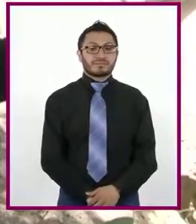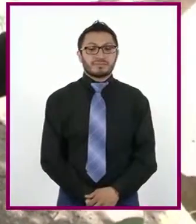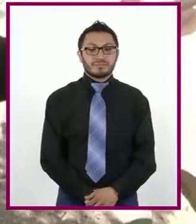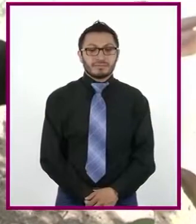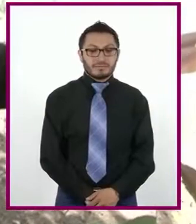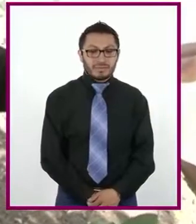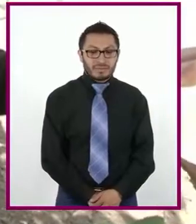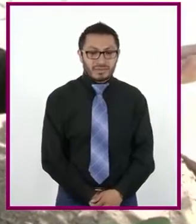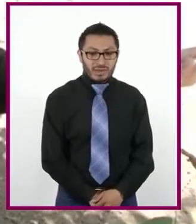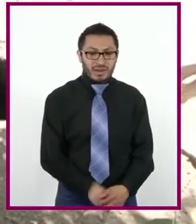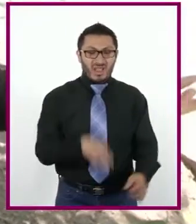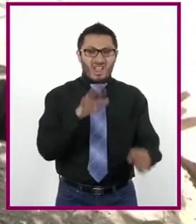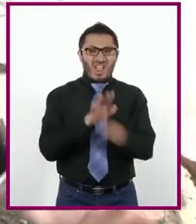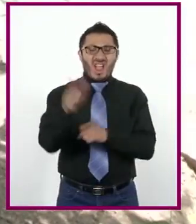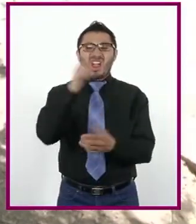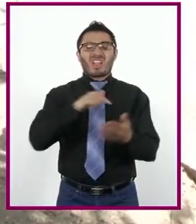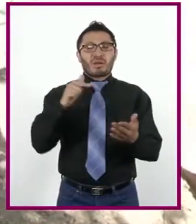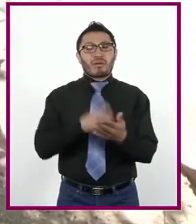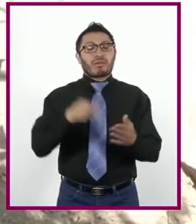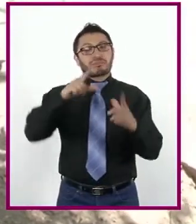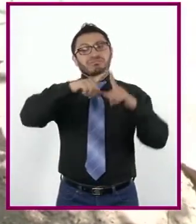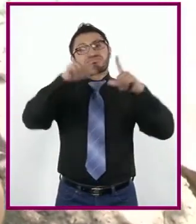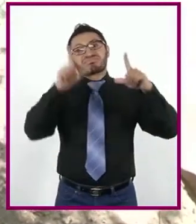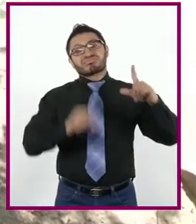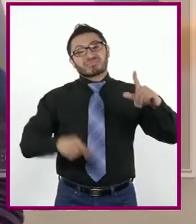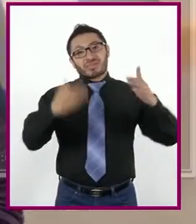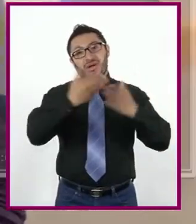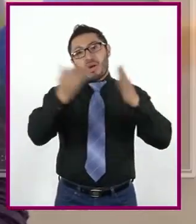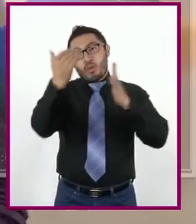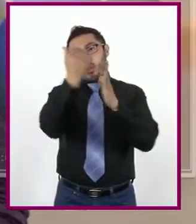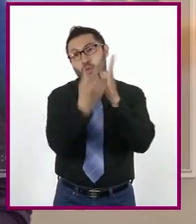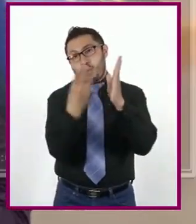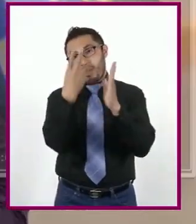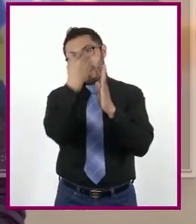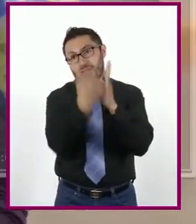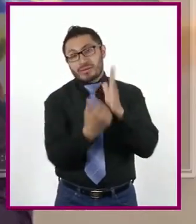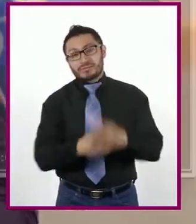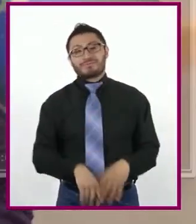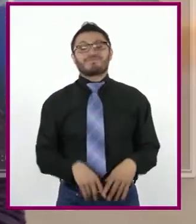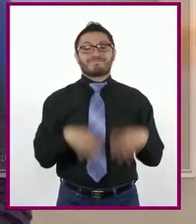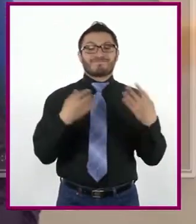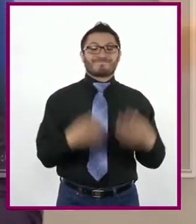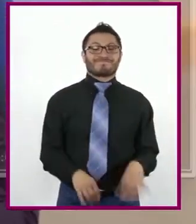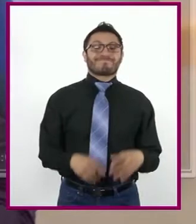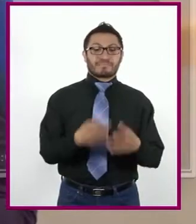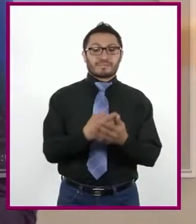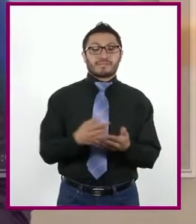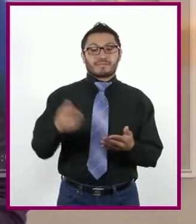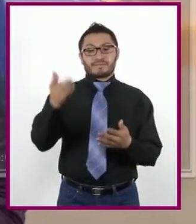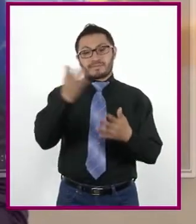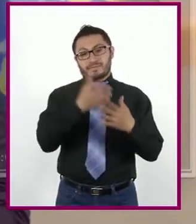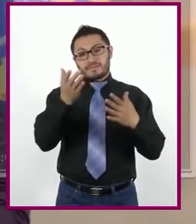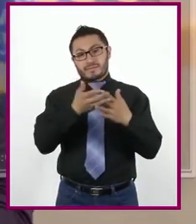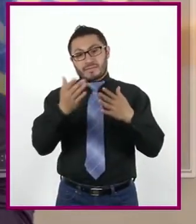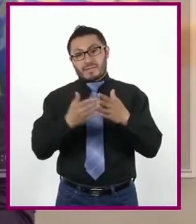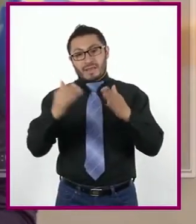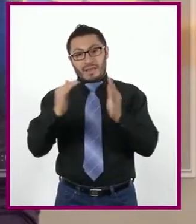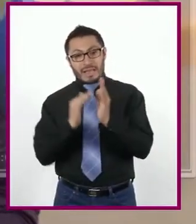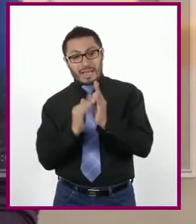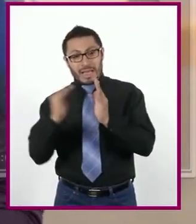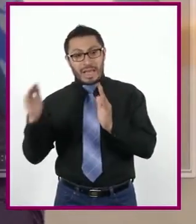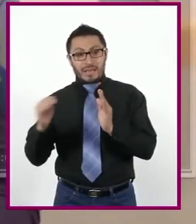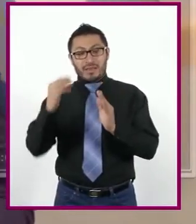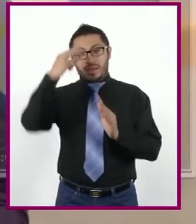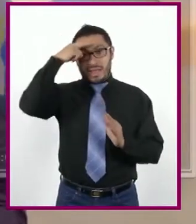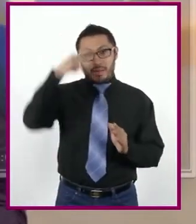¿Y en qué categoría está México ahora que descendió tres posiciones? En el Índice de Desarrollo Humano Alto, México